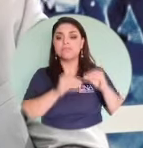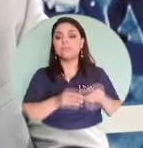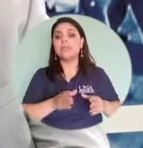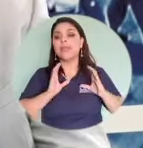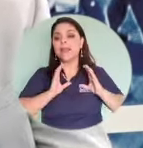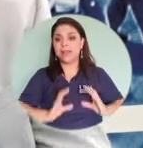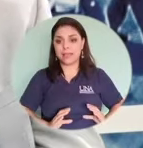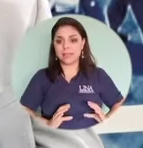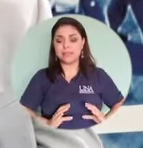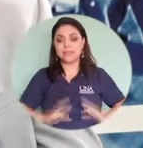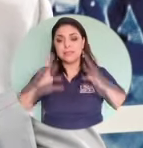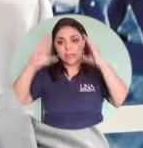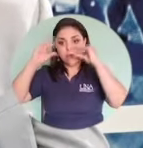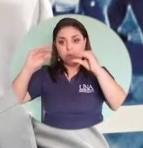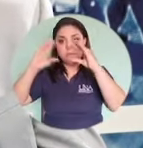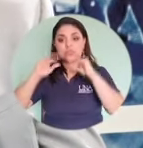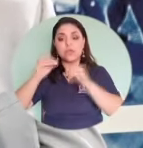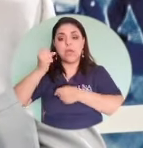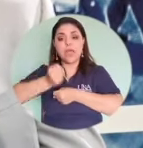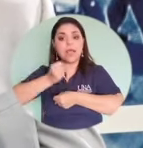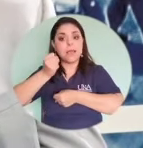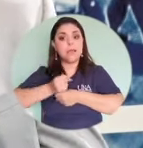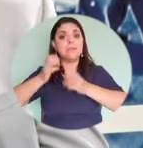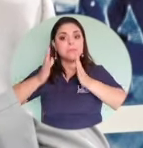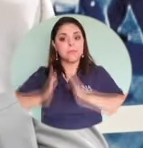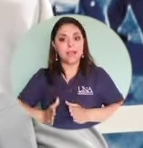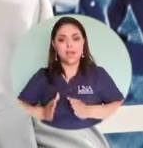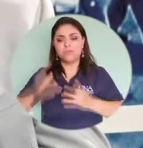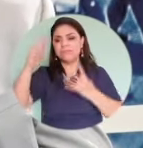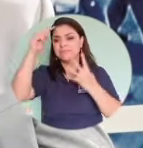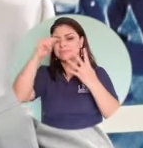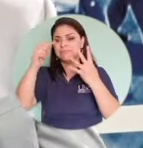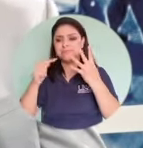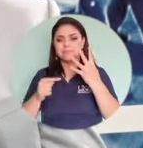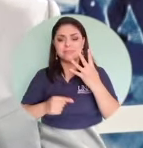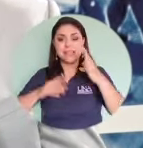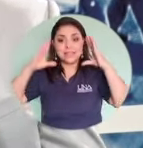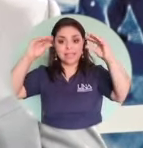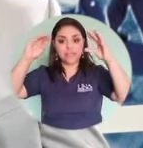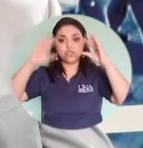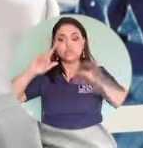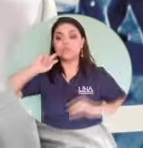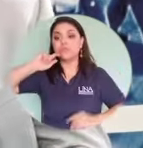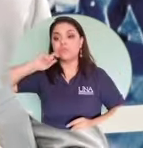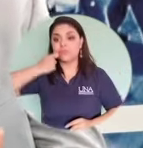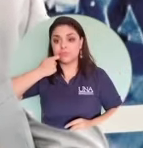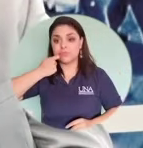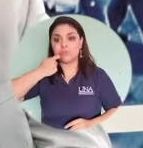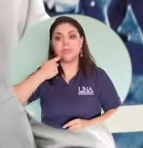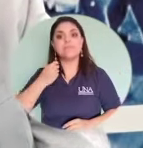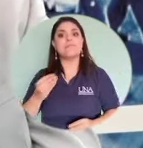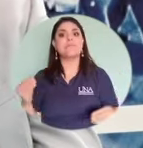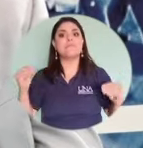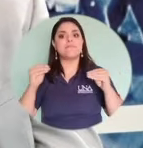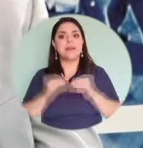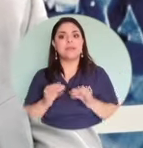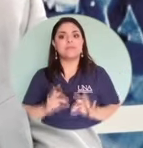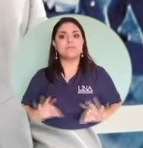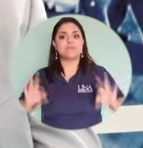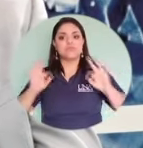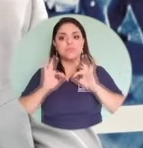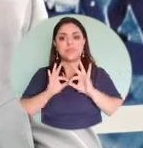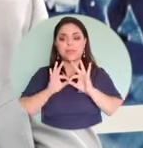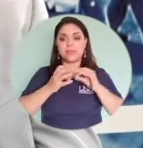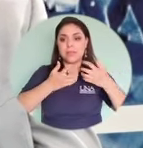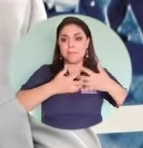clientes, tenemos información de empleados, en fin, tenemos una serie de datos confidenciales que con mucha más razón las empresas y